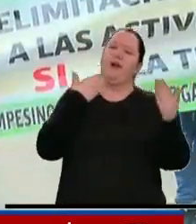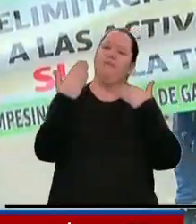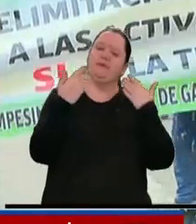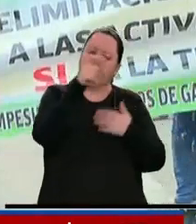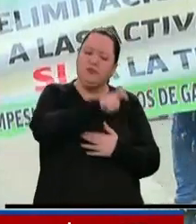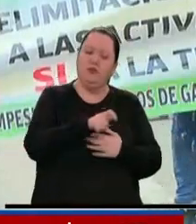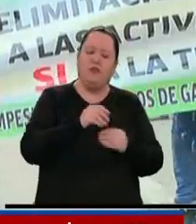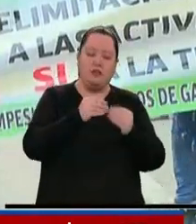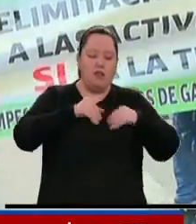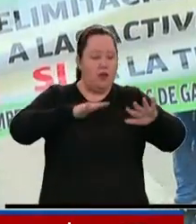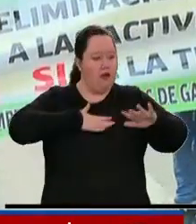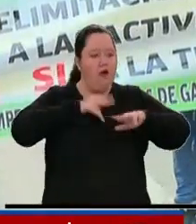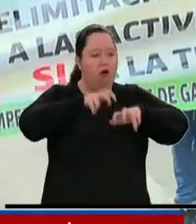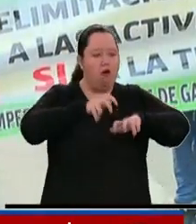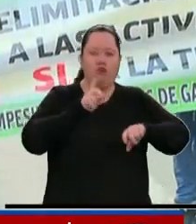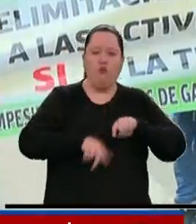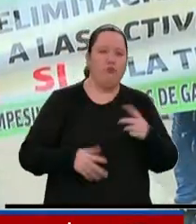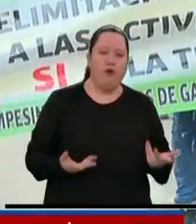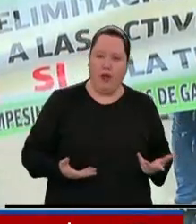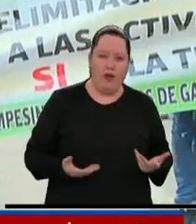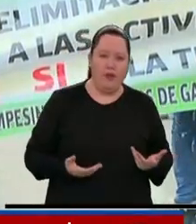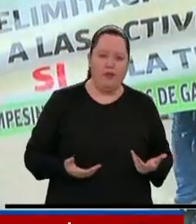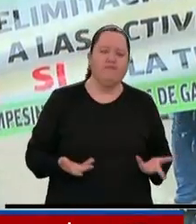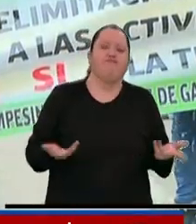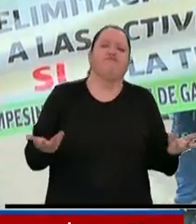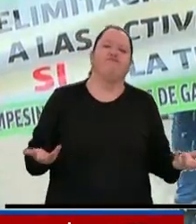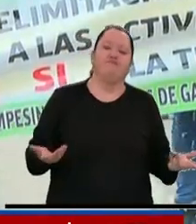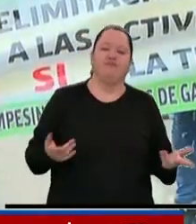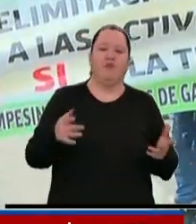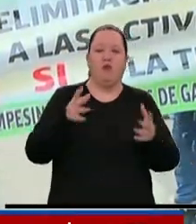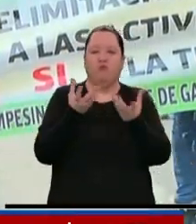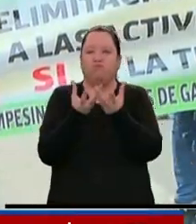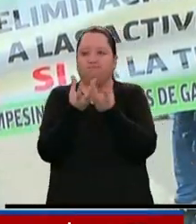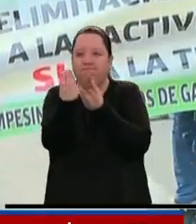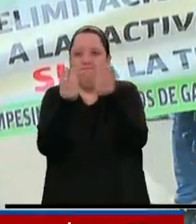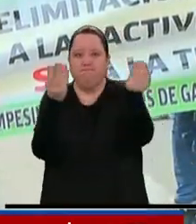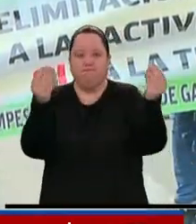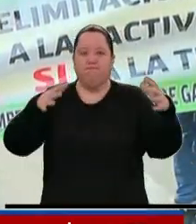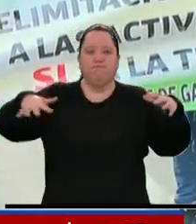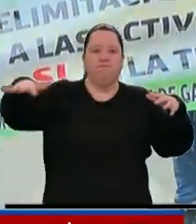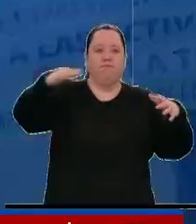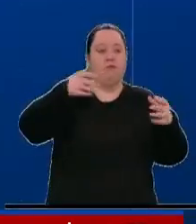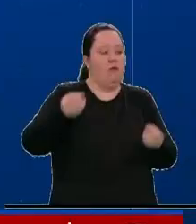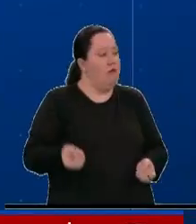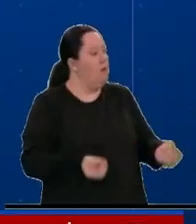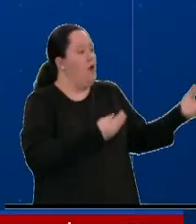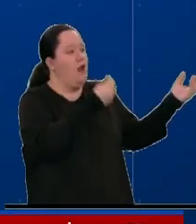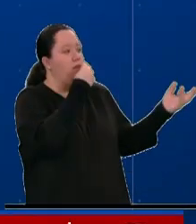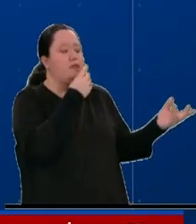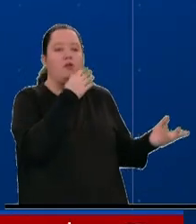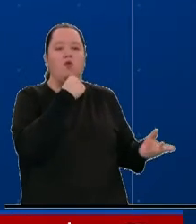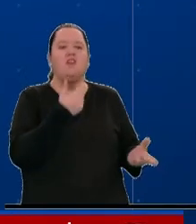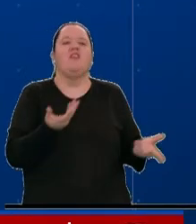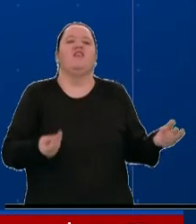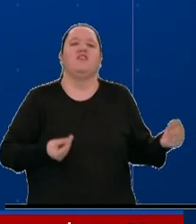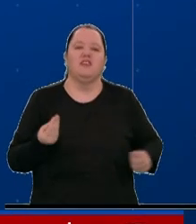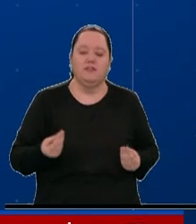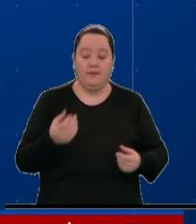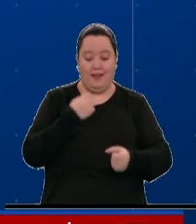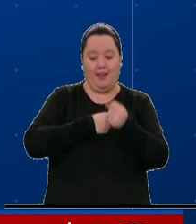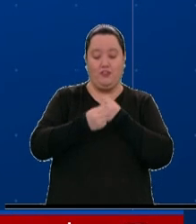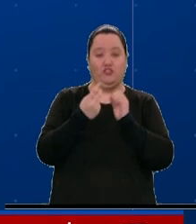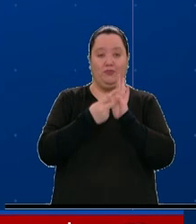tierras? ¿Qué van a hacer los grandes centros poblados si no van a recibir alimentación? Según la norma del año